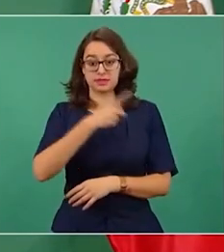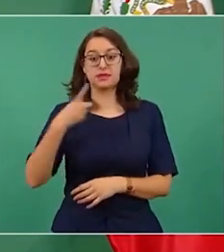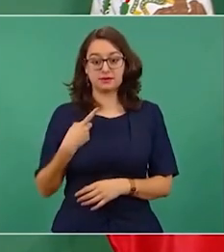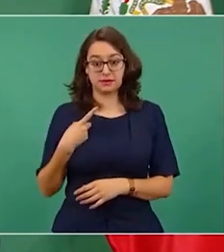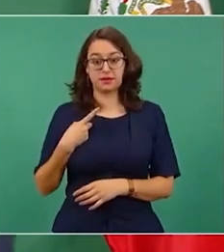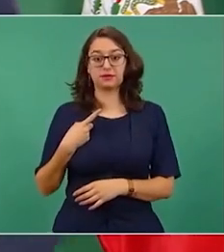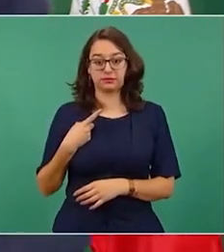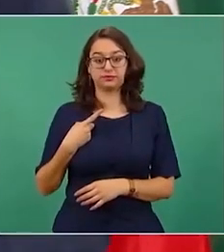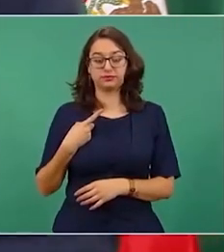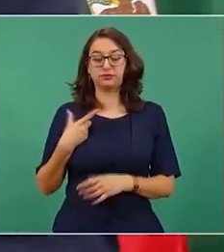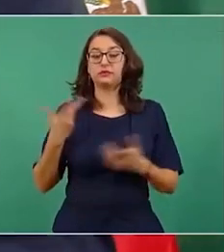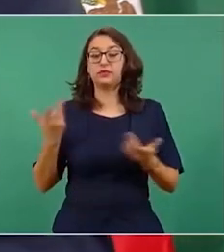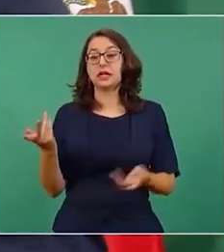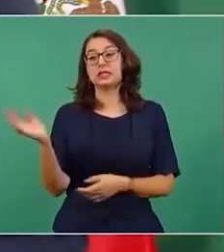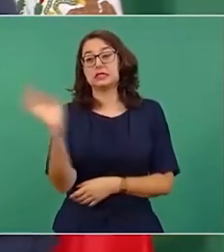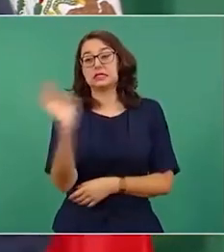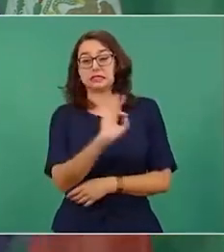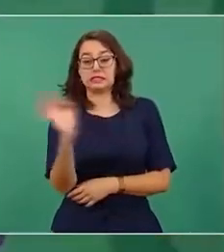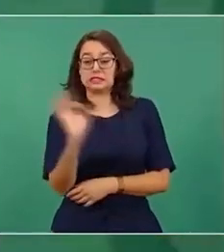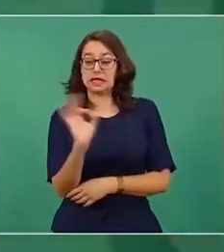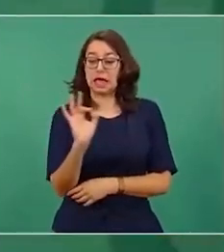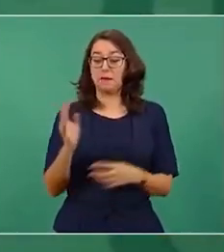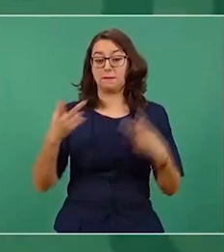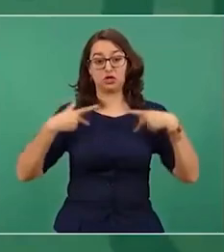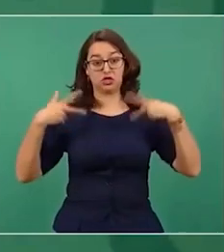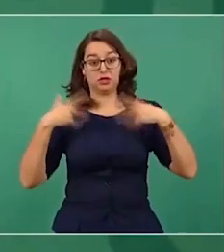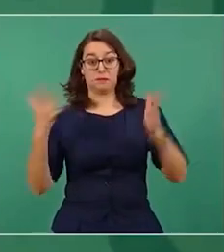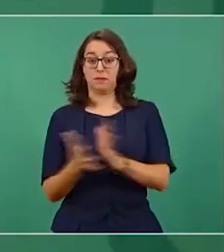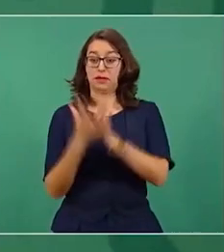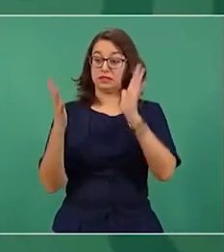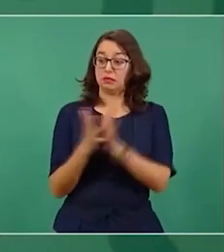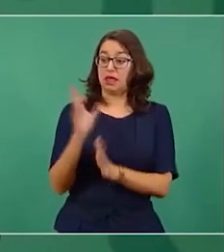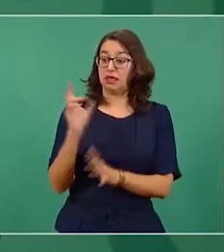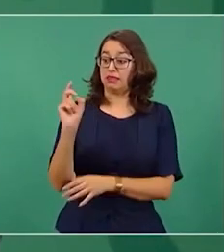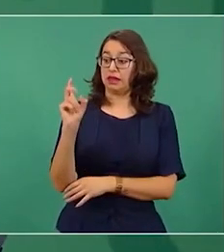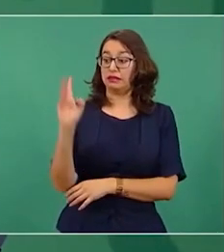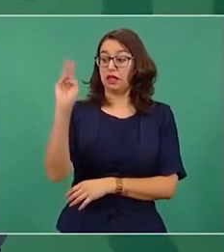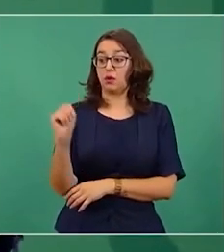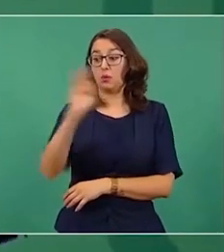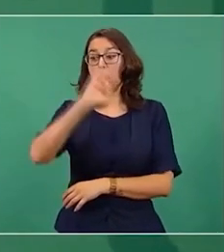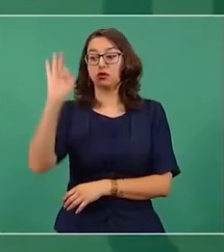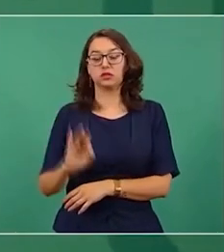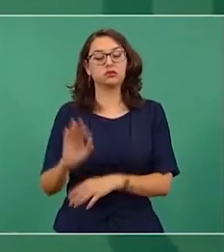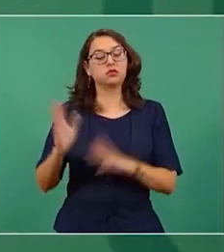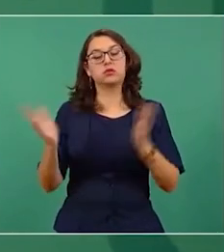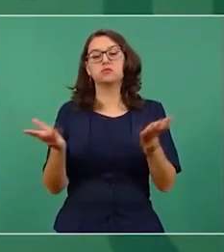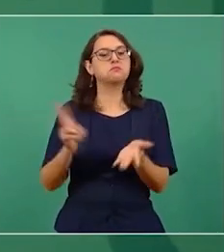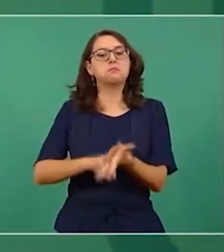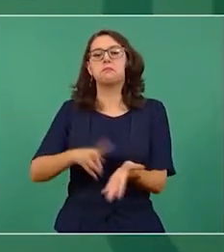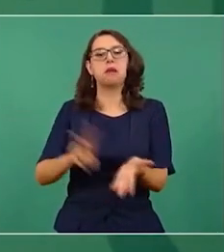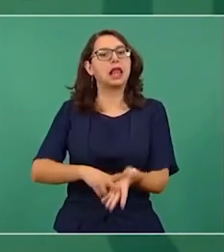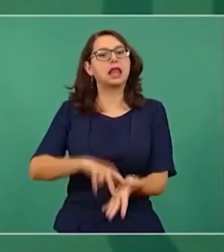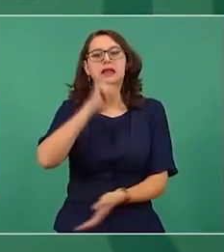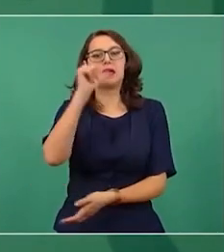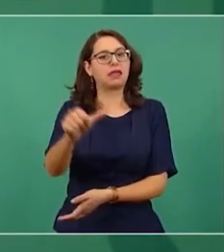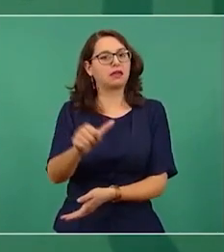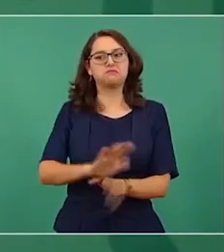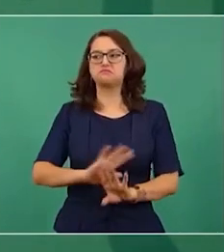porque si participa el 39% ya no tiene carácter vinculatorio es decir ya no es legal